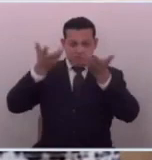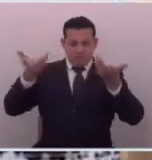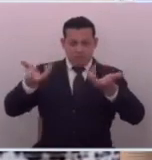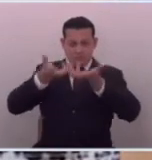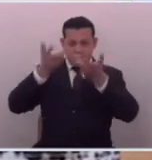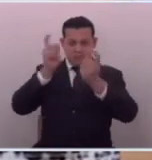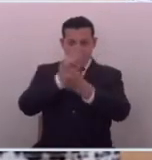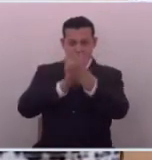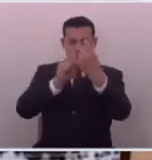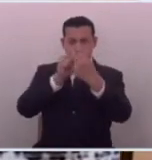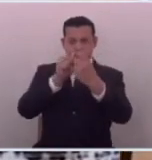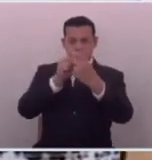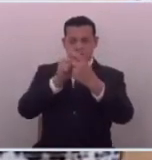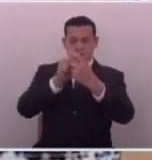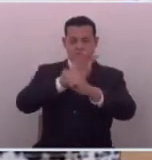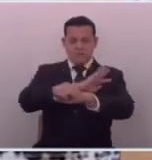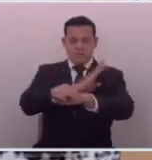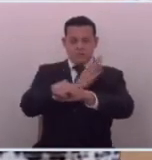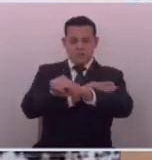claves que tocaban el poder